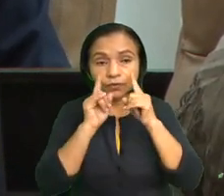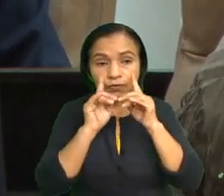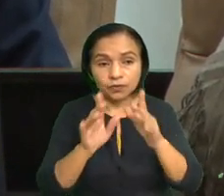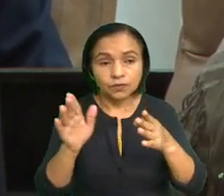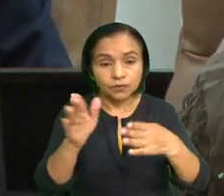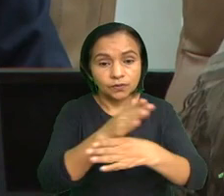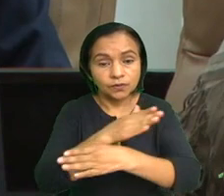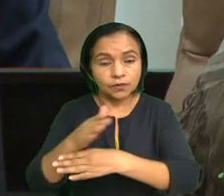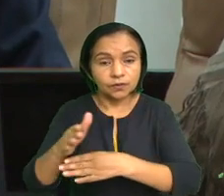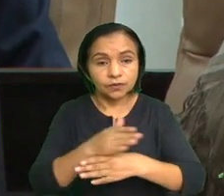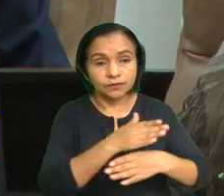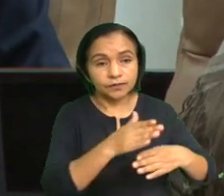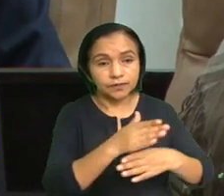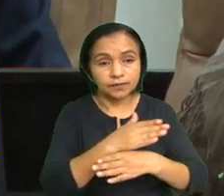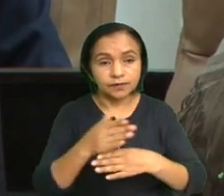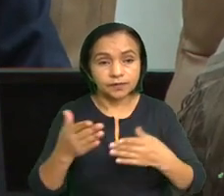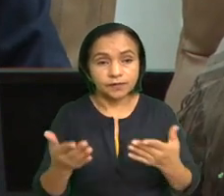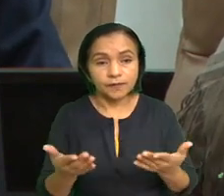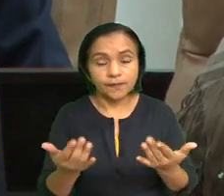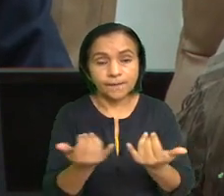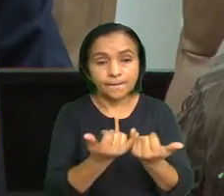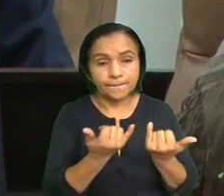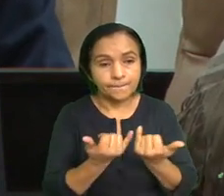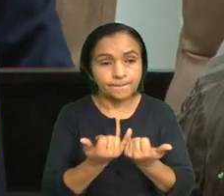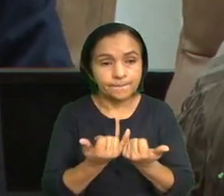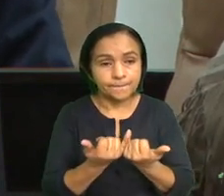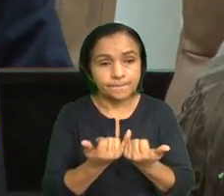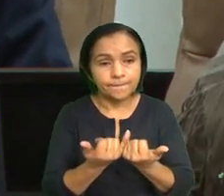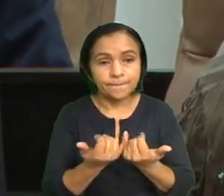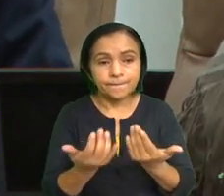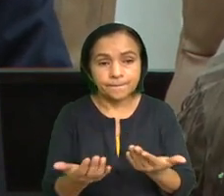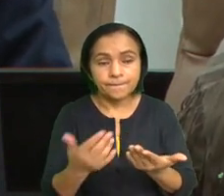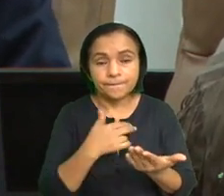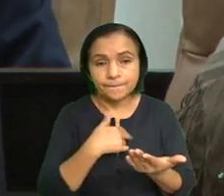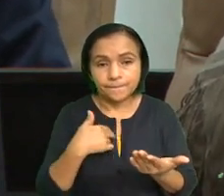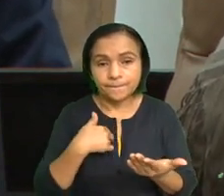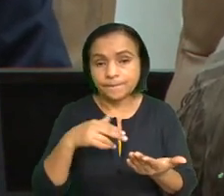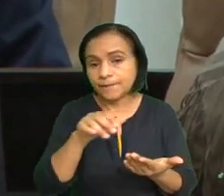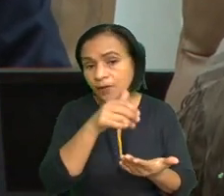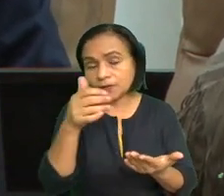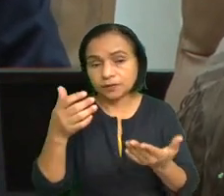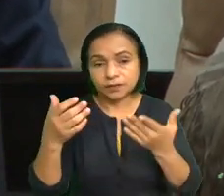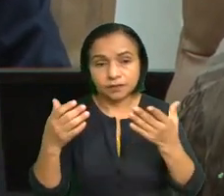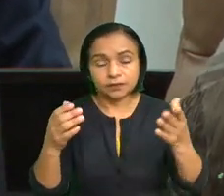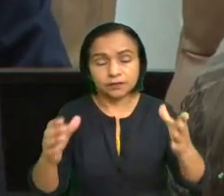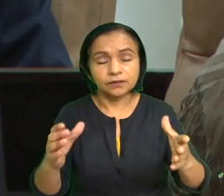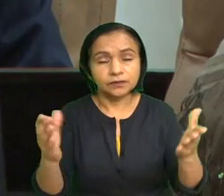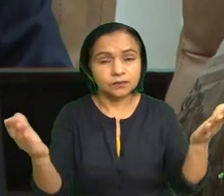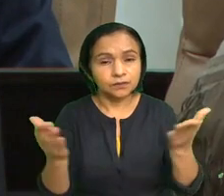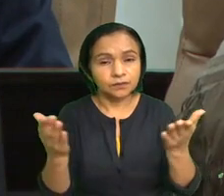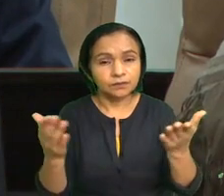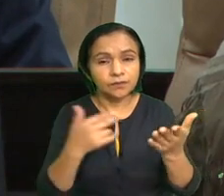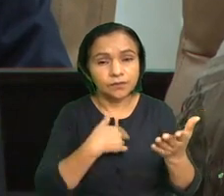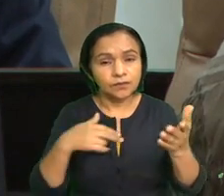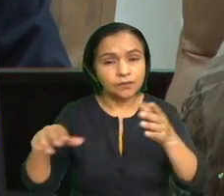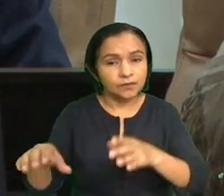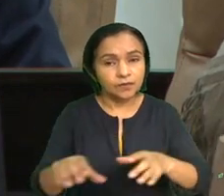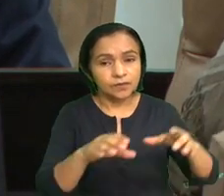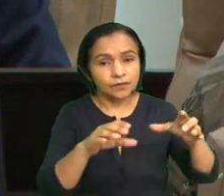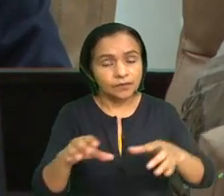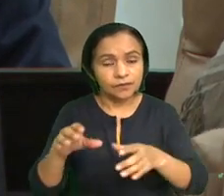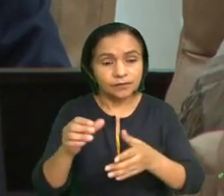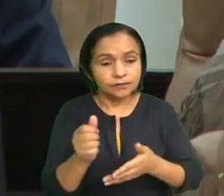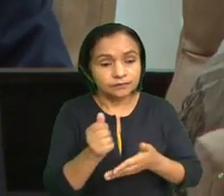riesgos que he dicho, bienes, productos, fondos u otros activos, así como a la actividad de proveer